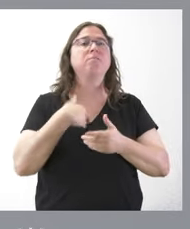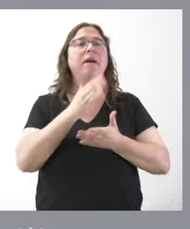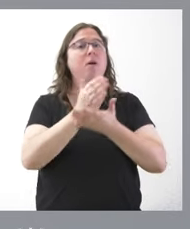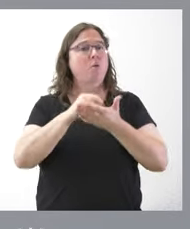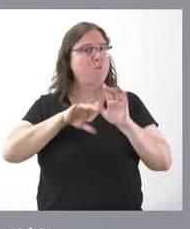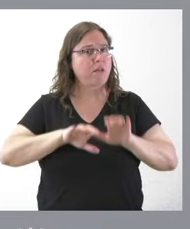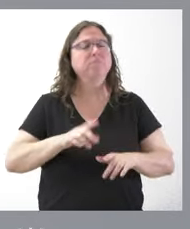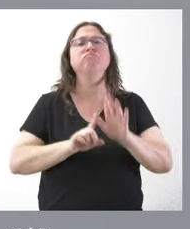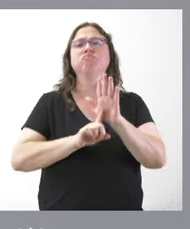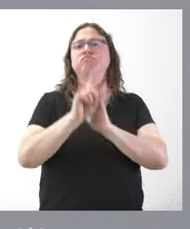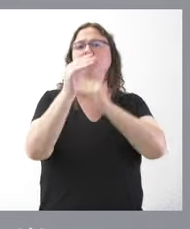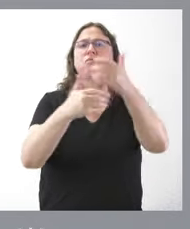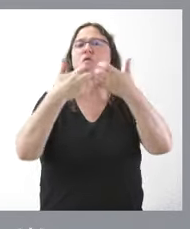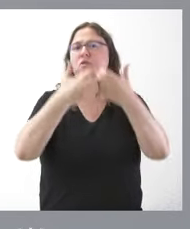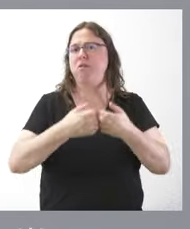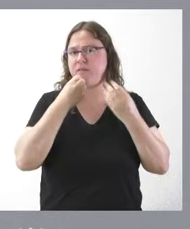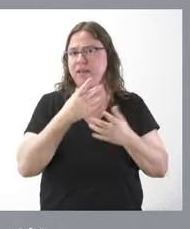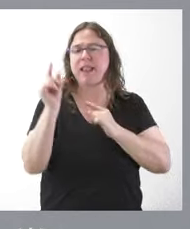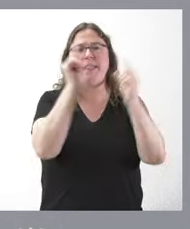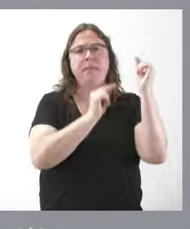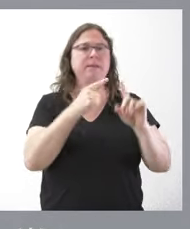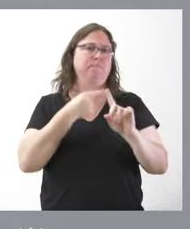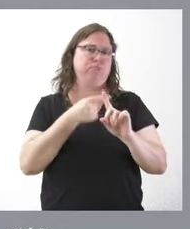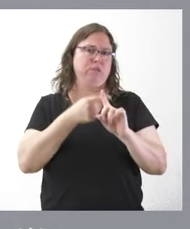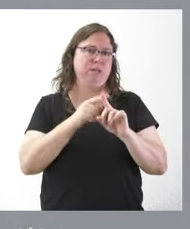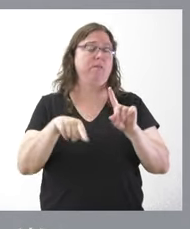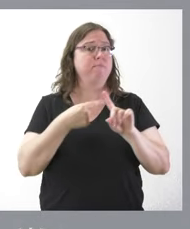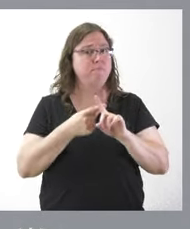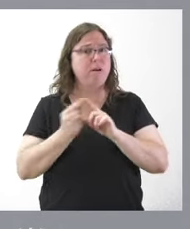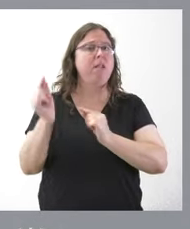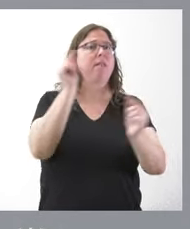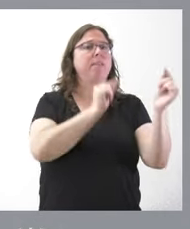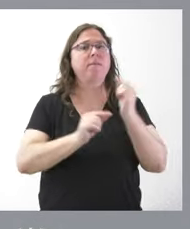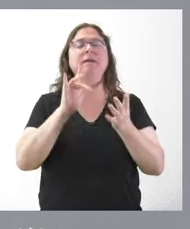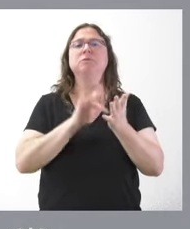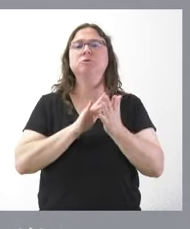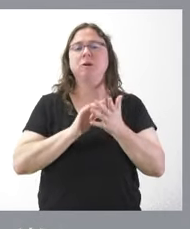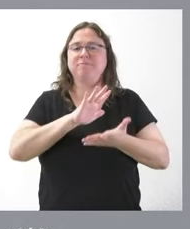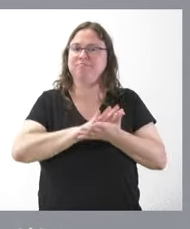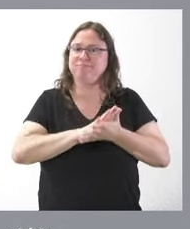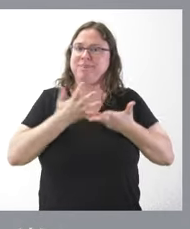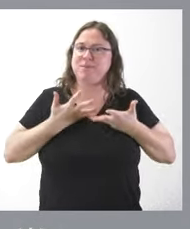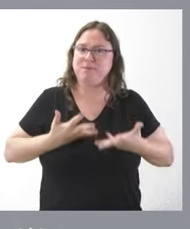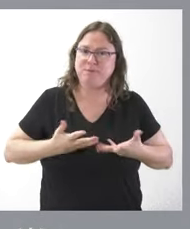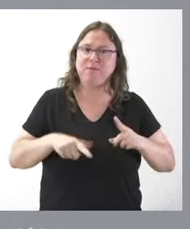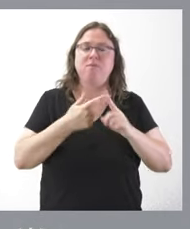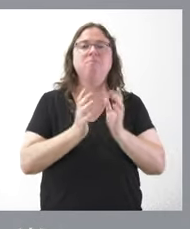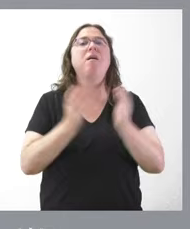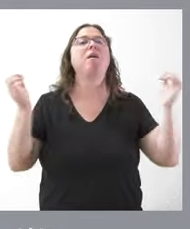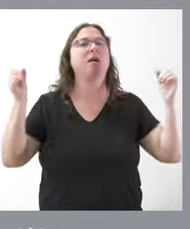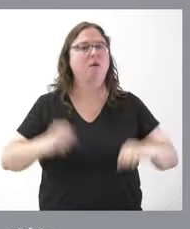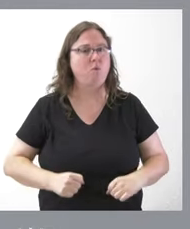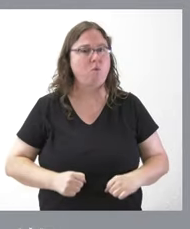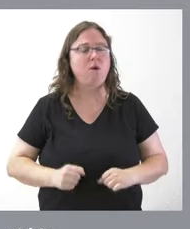y que funciona, y que es bueno, por tanto, el debate parlamentario, y que este debate se produzca con el máximo nivel de sosiego y de acuerdo y de intercambio